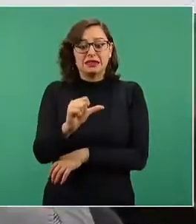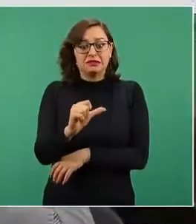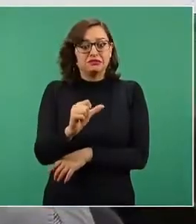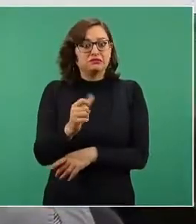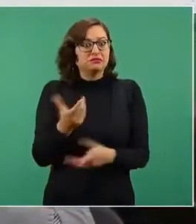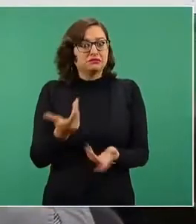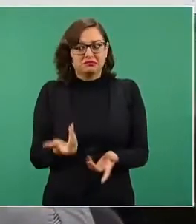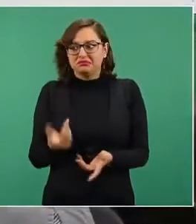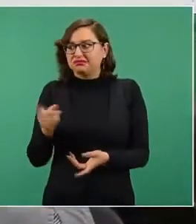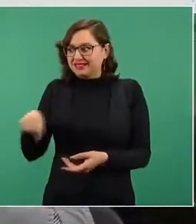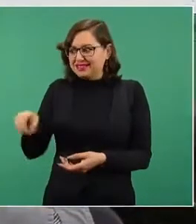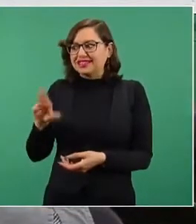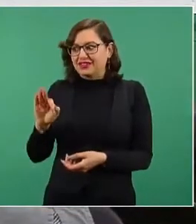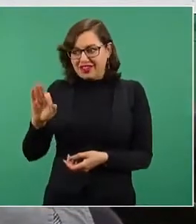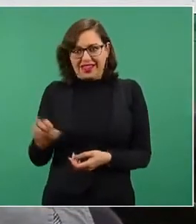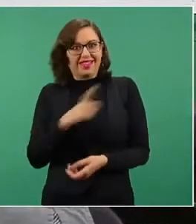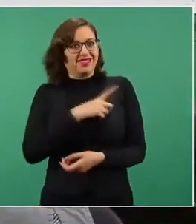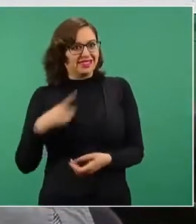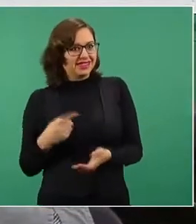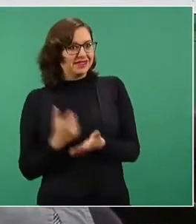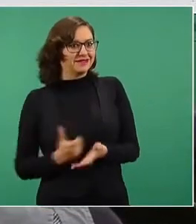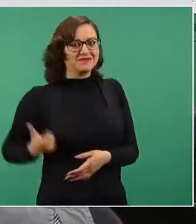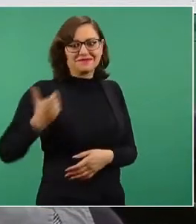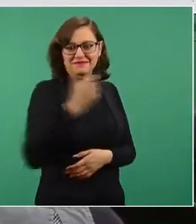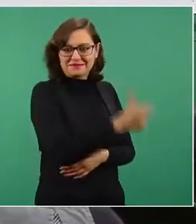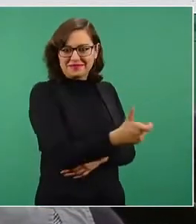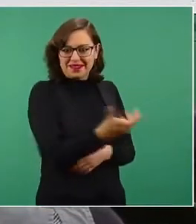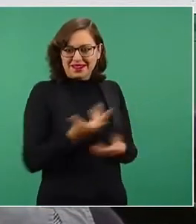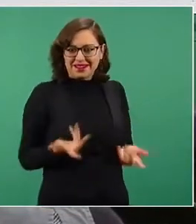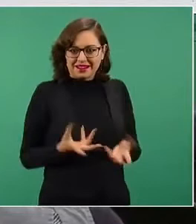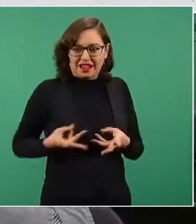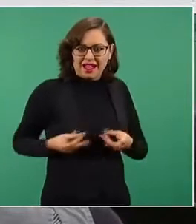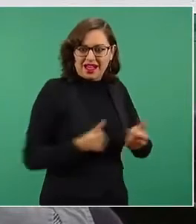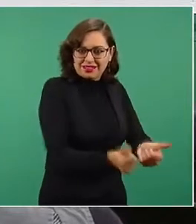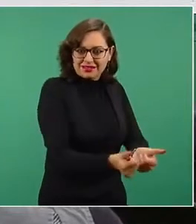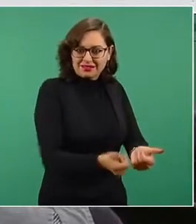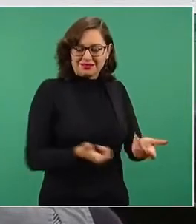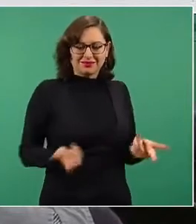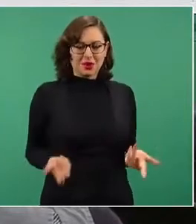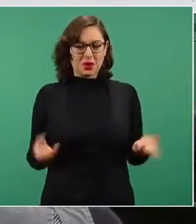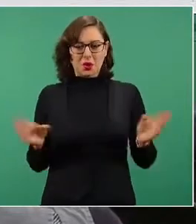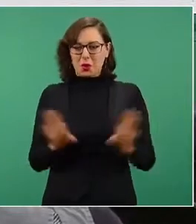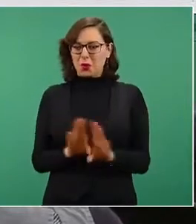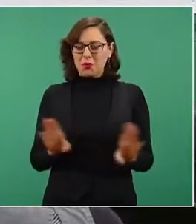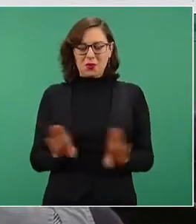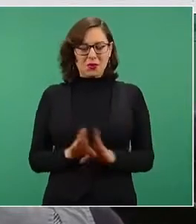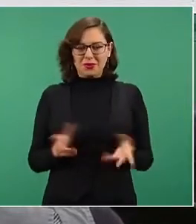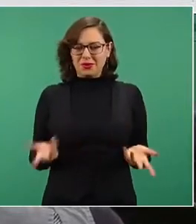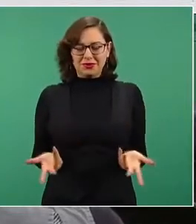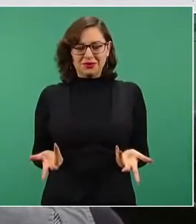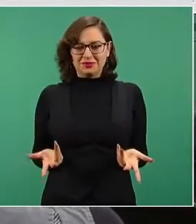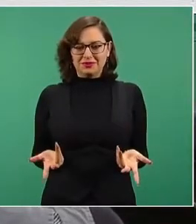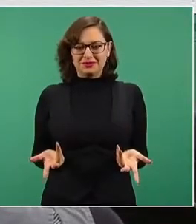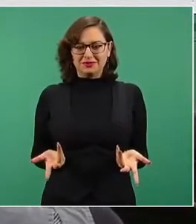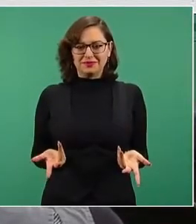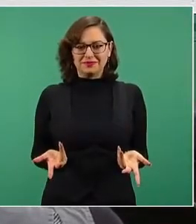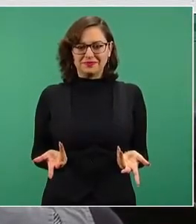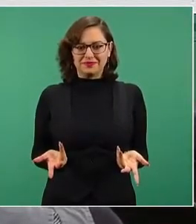consumidores de electricidad. es decir, esa venta de electricidad,